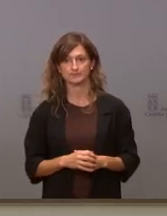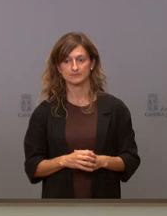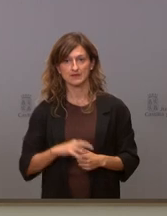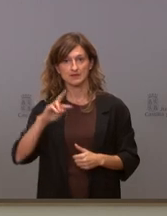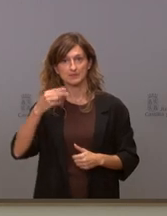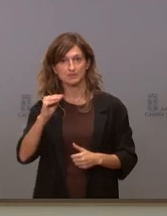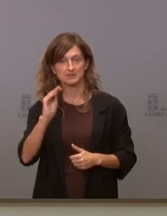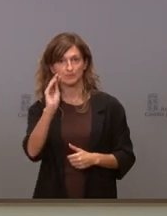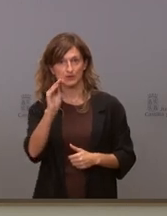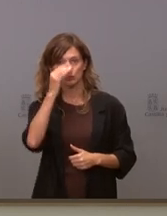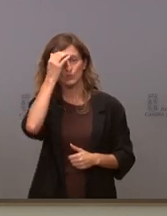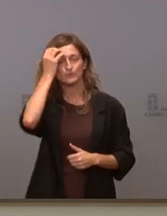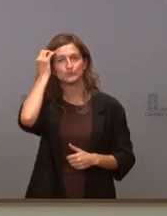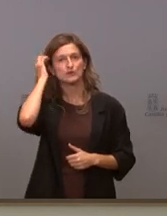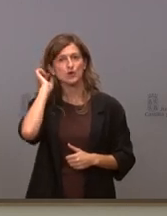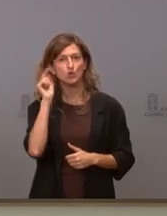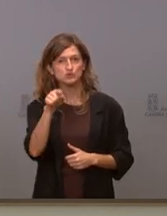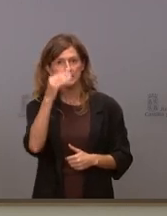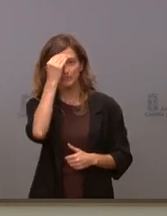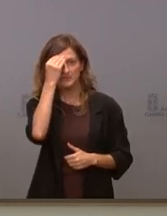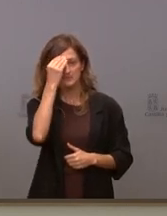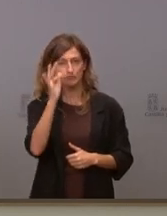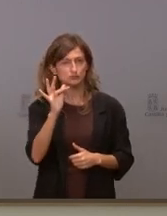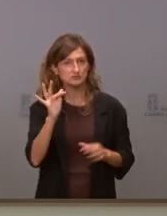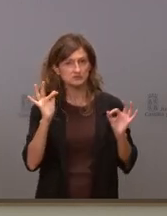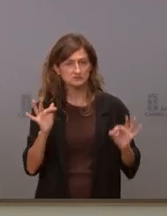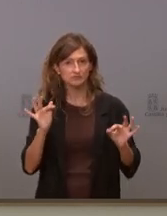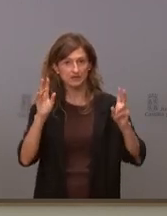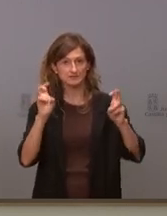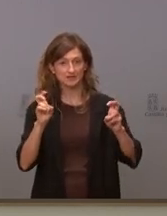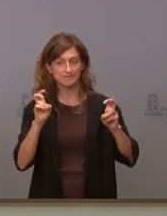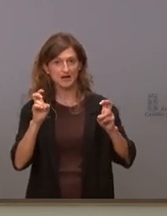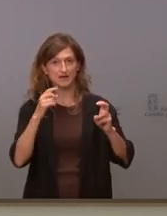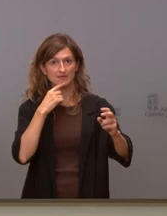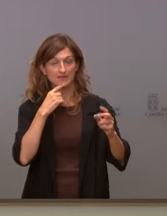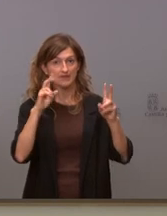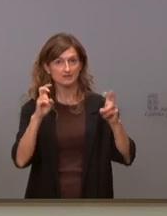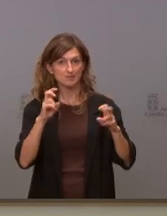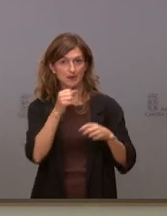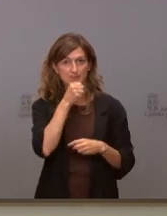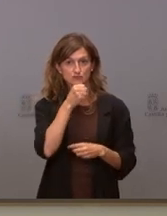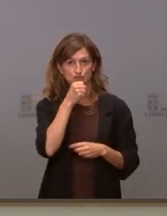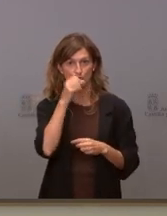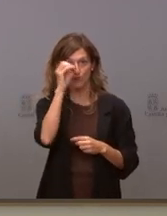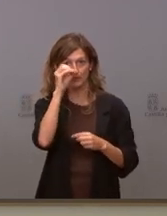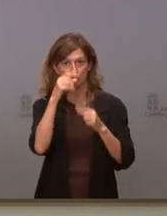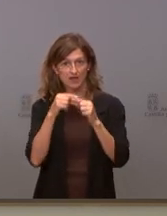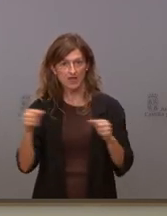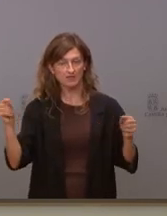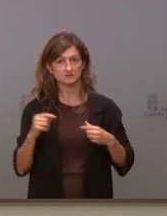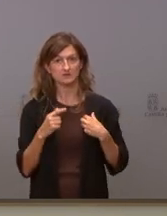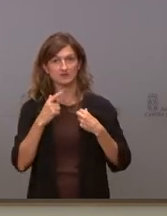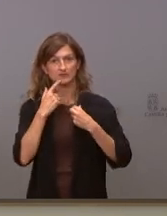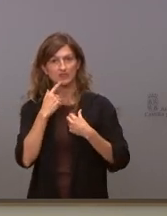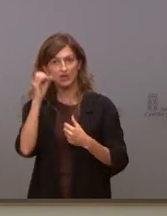Vicepresidente, no sé si usted es optimista respecto a, con las posturas tan alejadas que hay sobre todo con el PSOE, todas estas reuniones sirvan